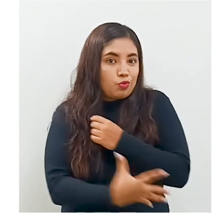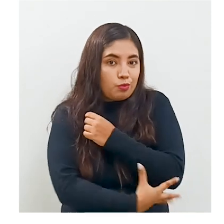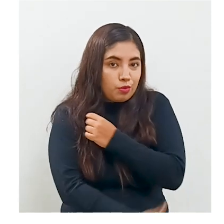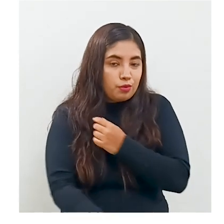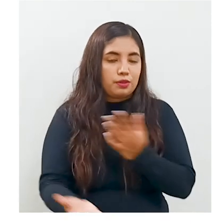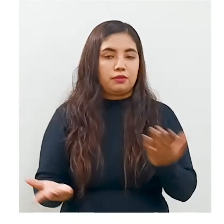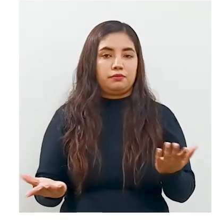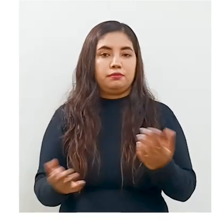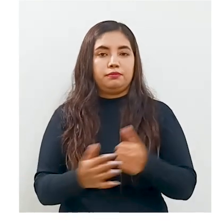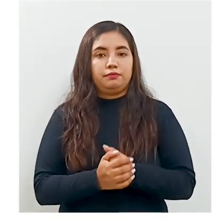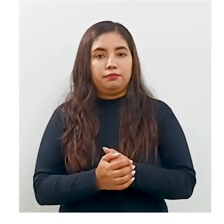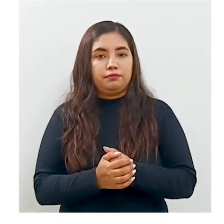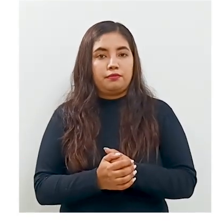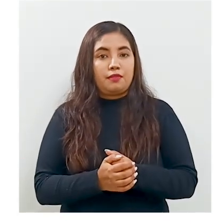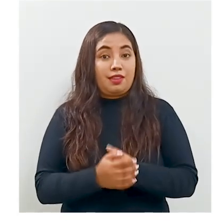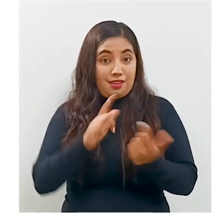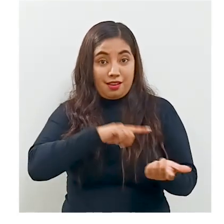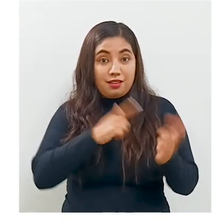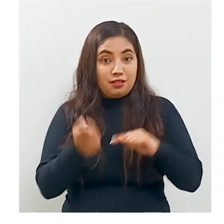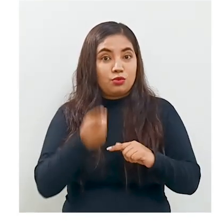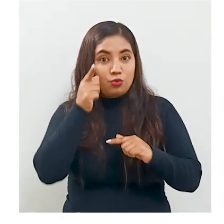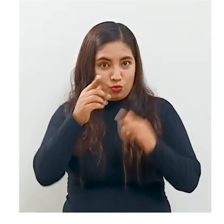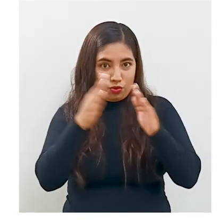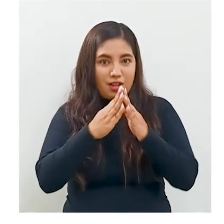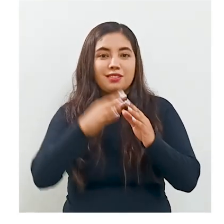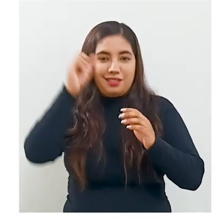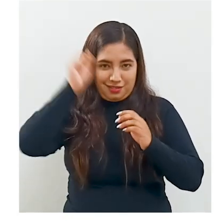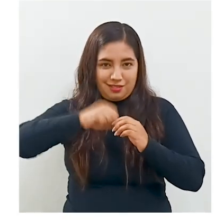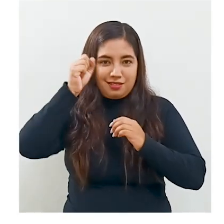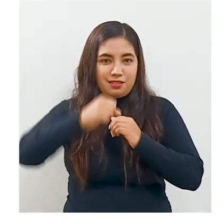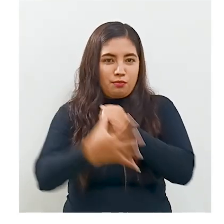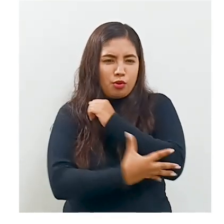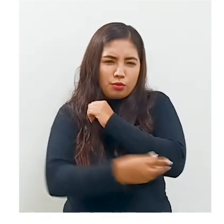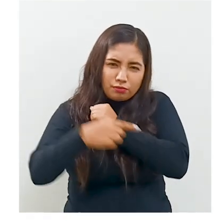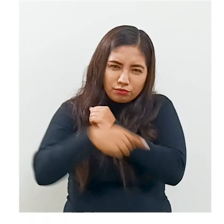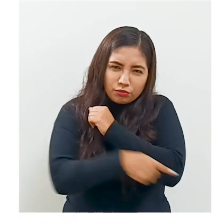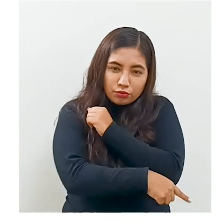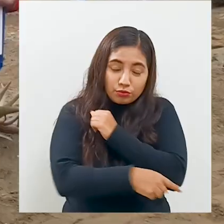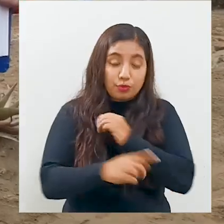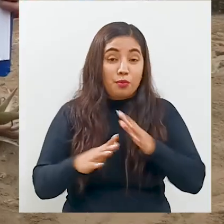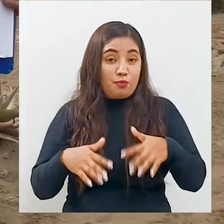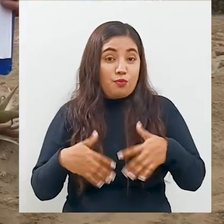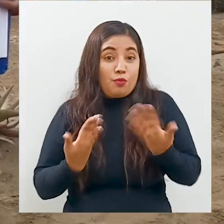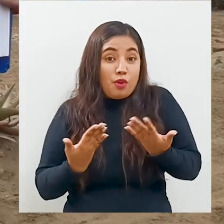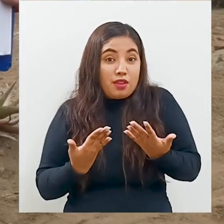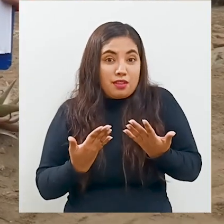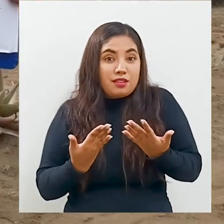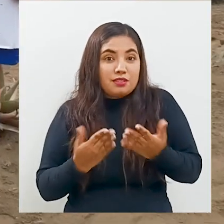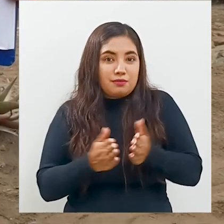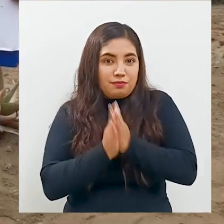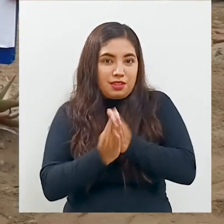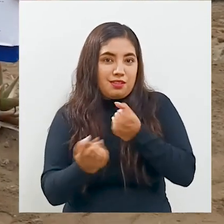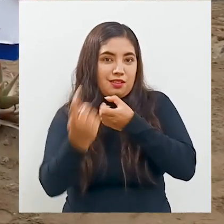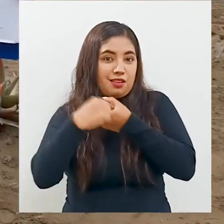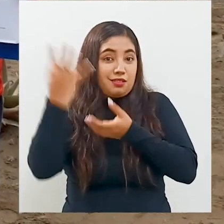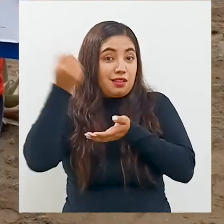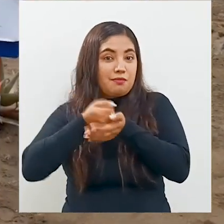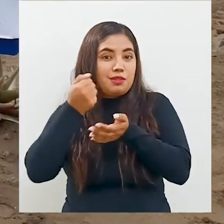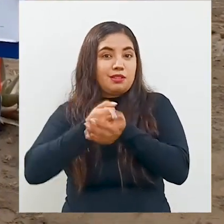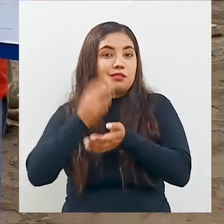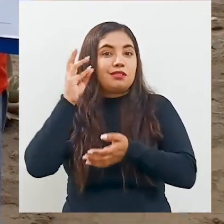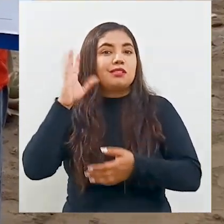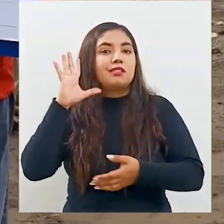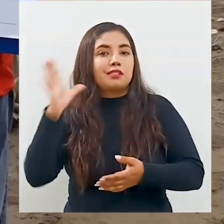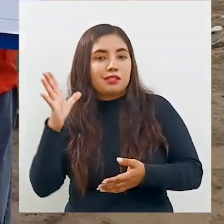pobreza. Una vez que tu hogar tenga la clasificación de pobre extremo, podrás solicitar la afiliación a